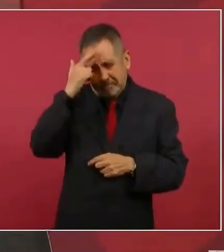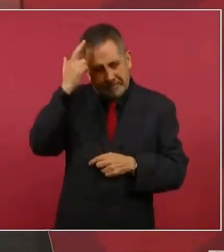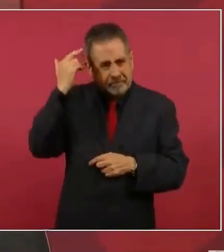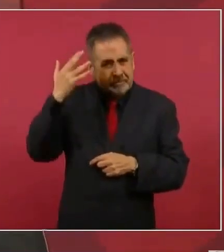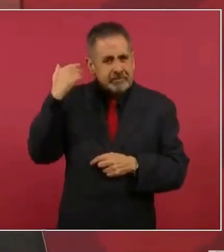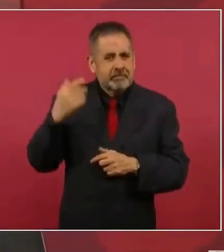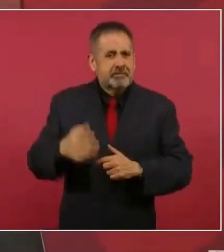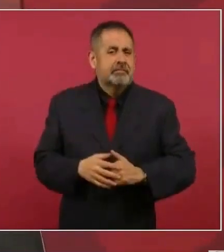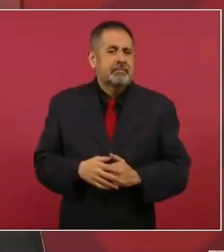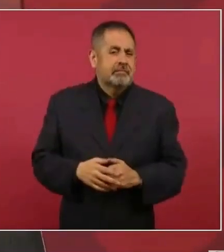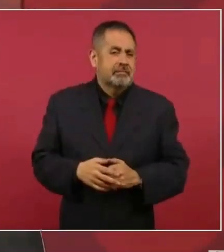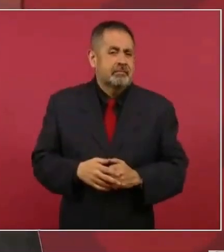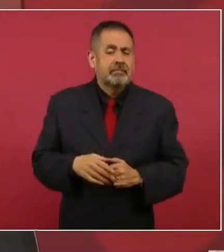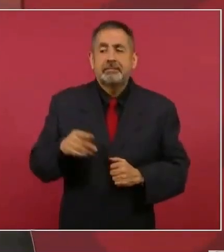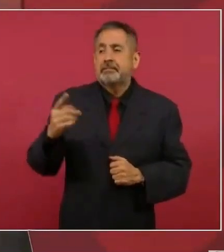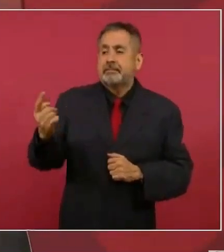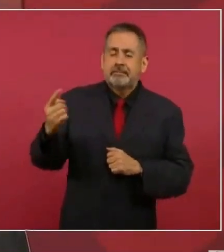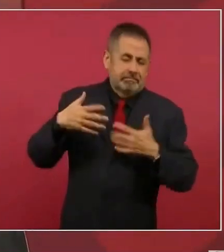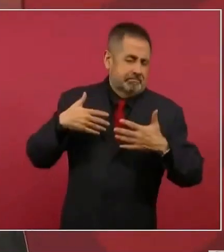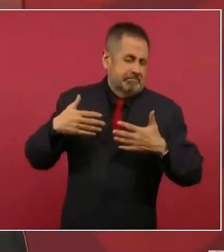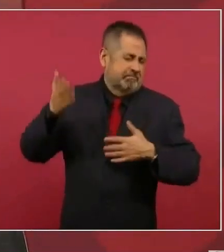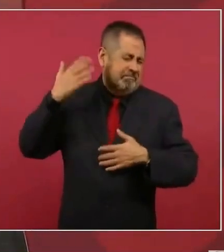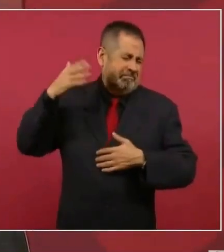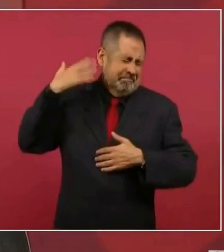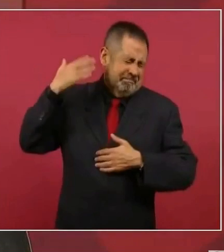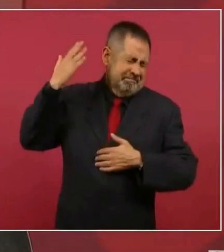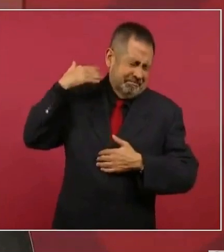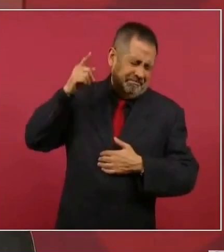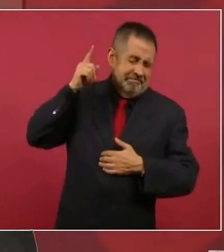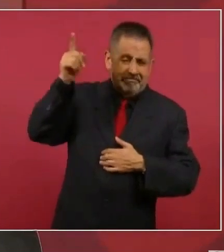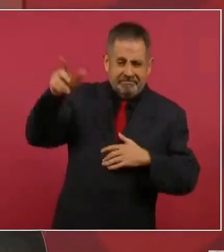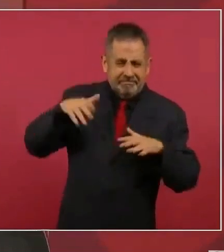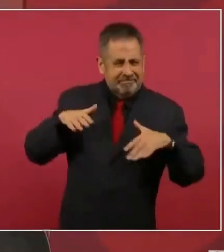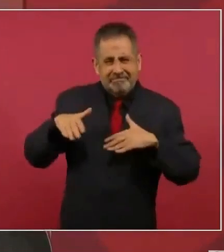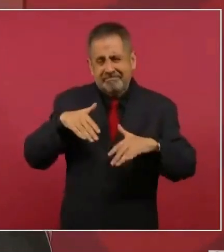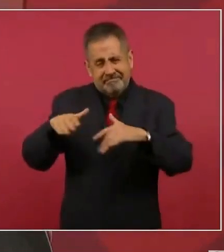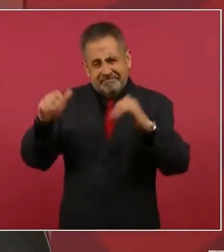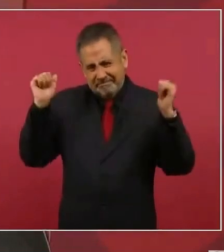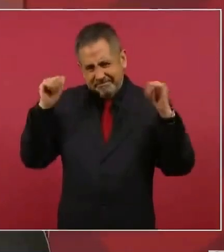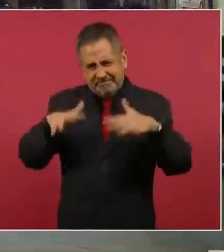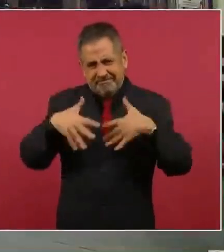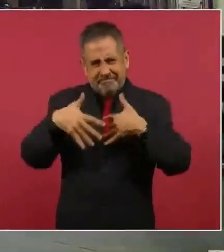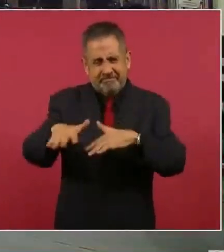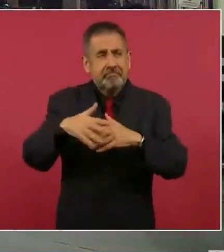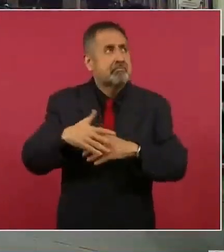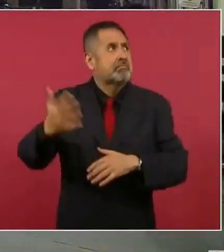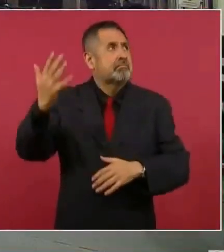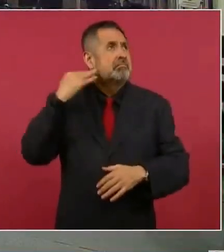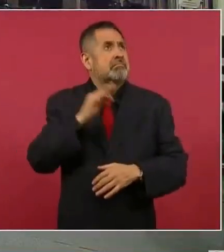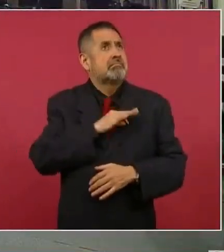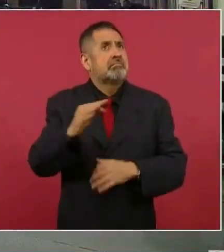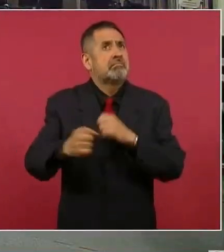En una de las martes, allá, bueno, en el 2000,